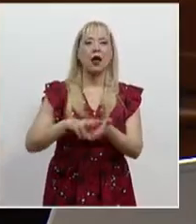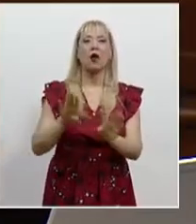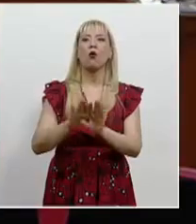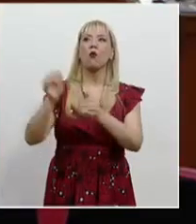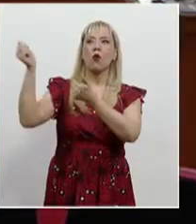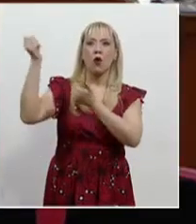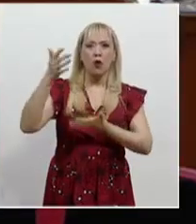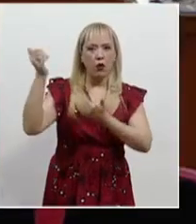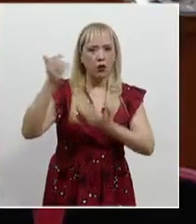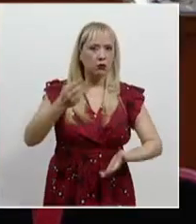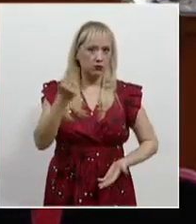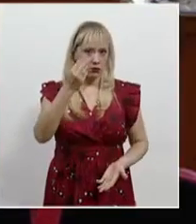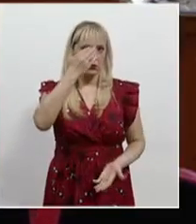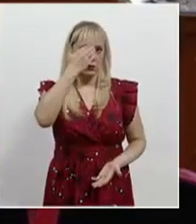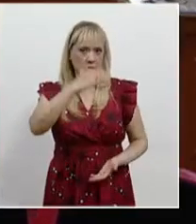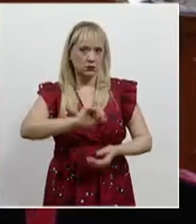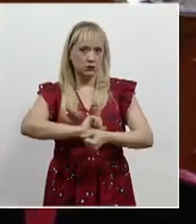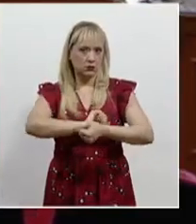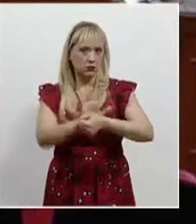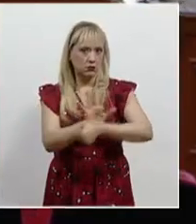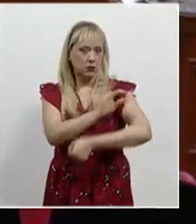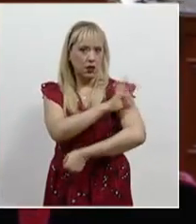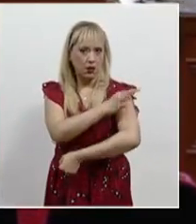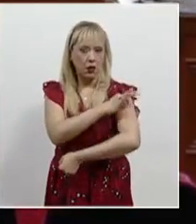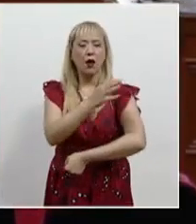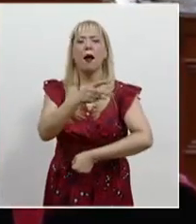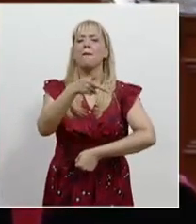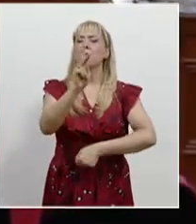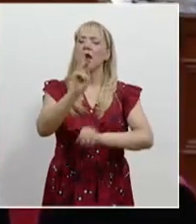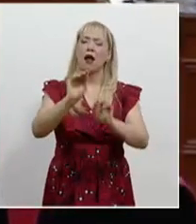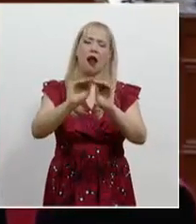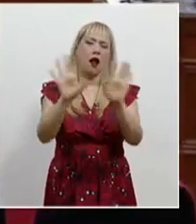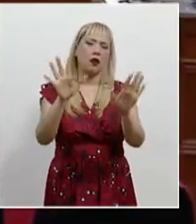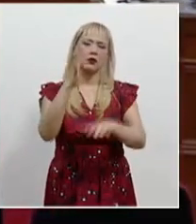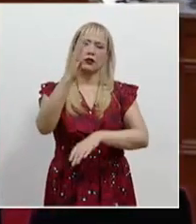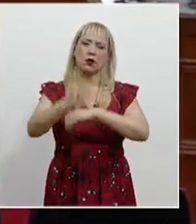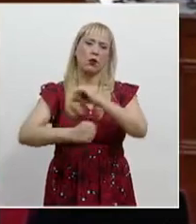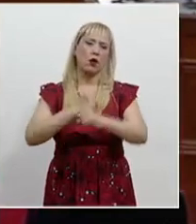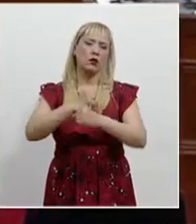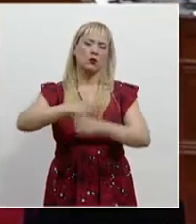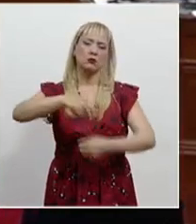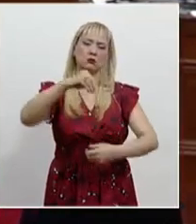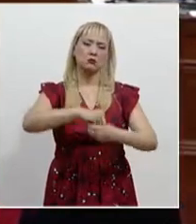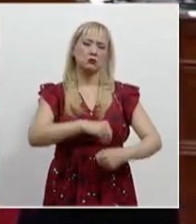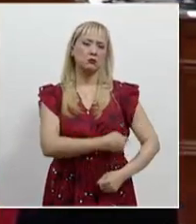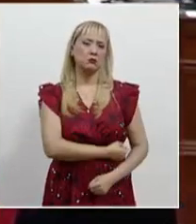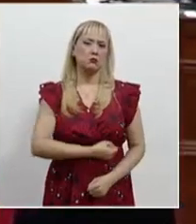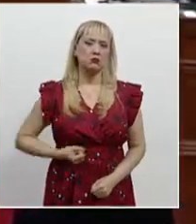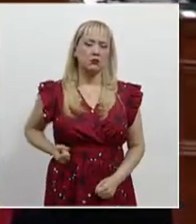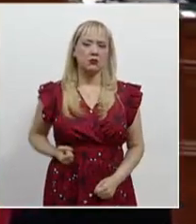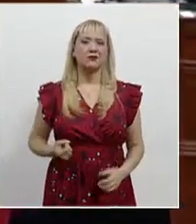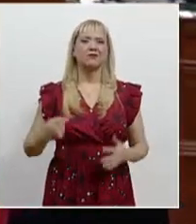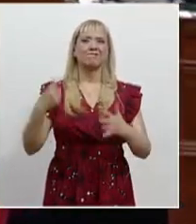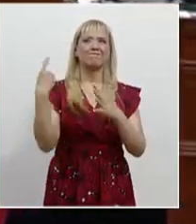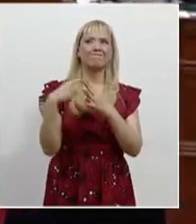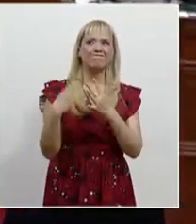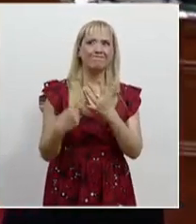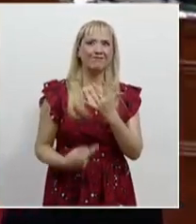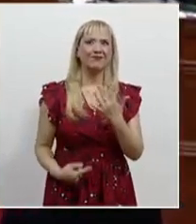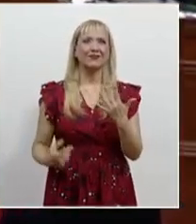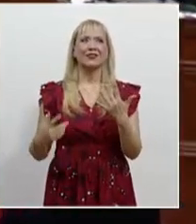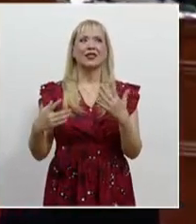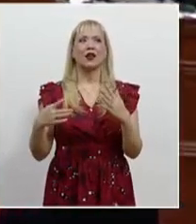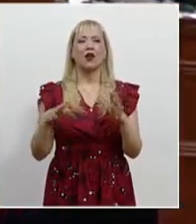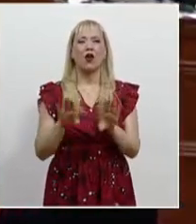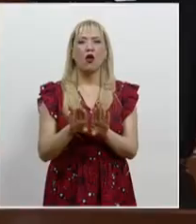vacunas. Pero reiteró que debe reservarse por cinco años la información sobre las condiciones esenciales de